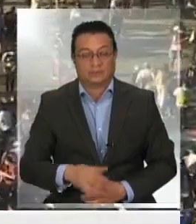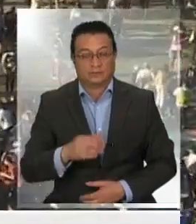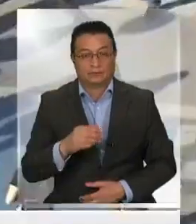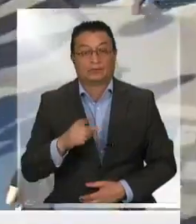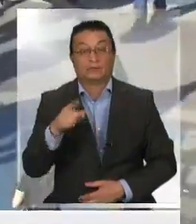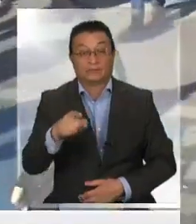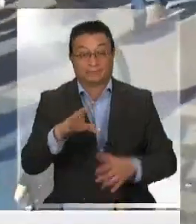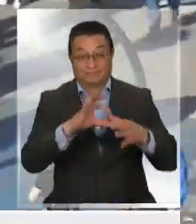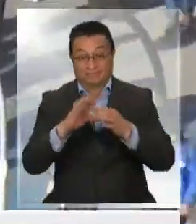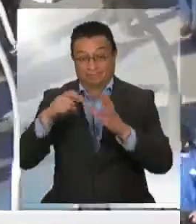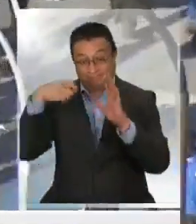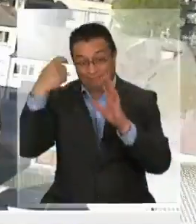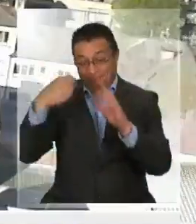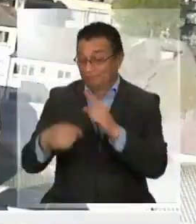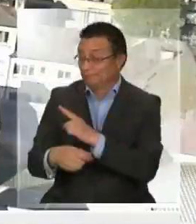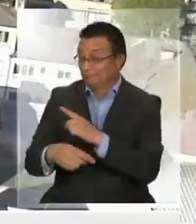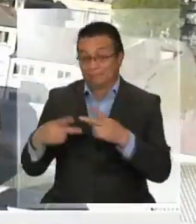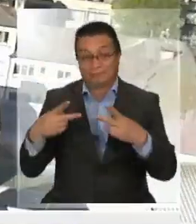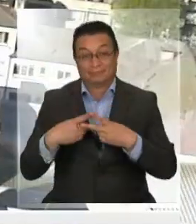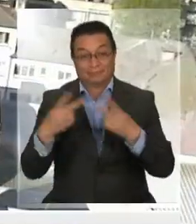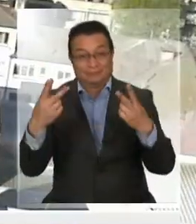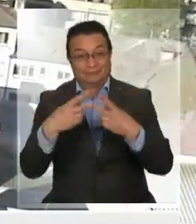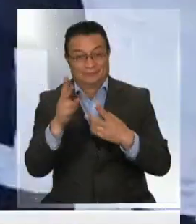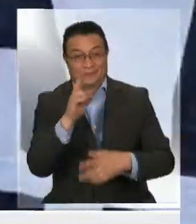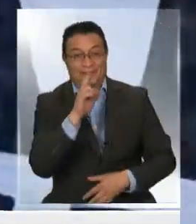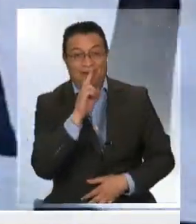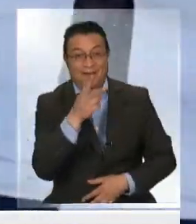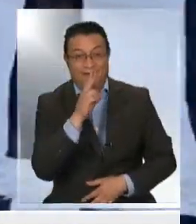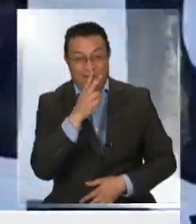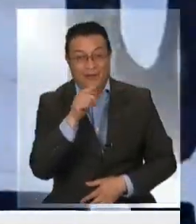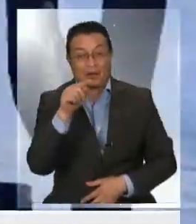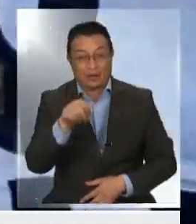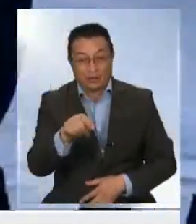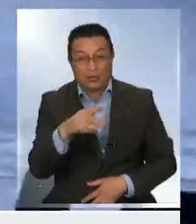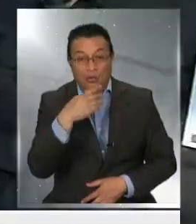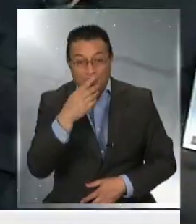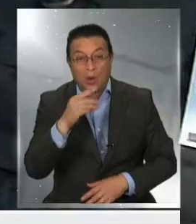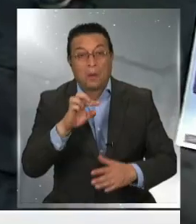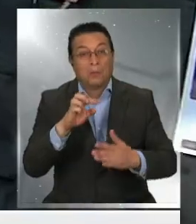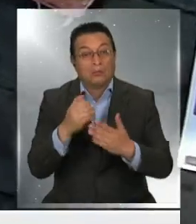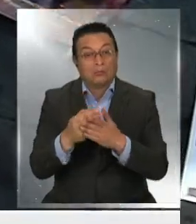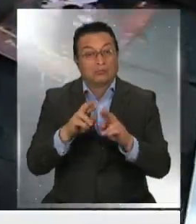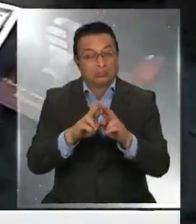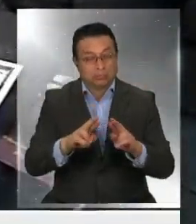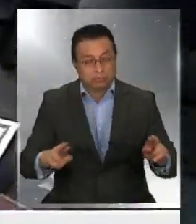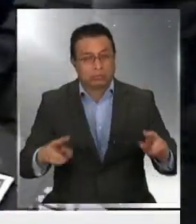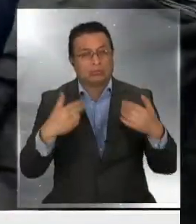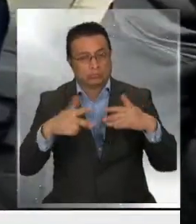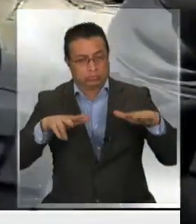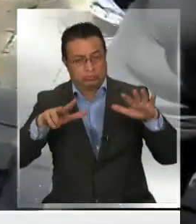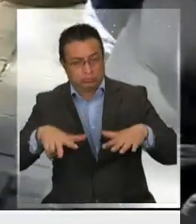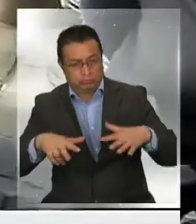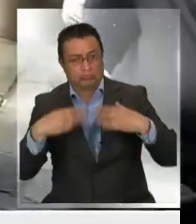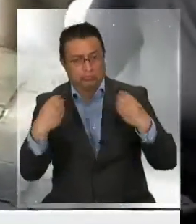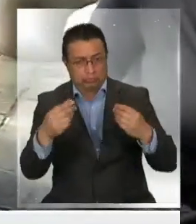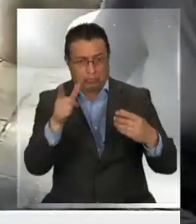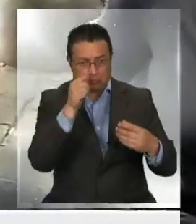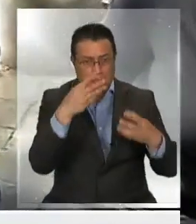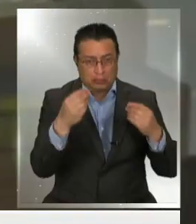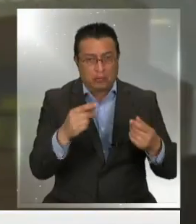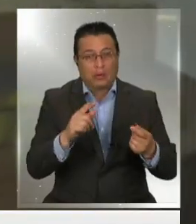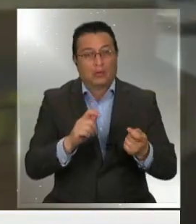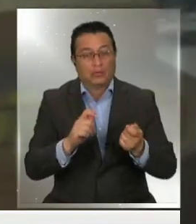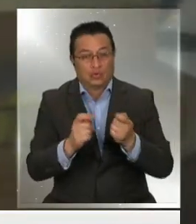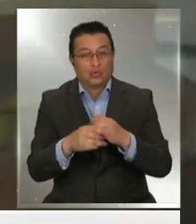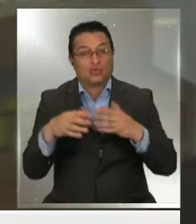Mientras estas imágenes se transmitían por televisión, en minutos en que una pacífica conmemoración del estallido social se convertía en